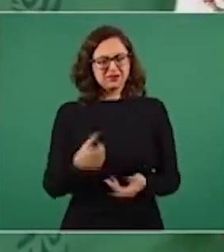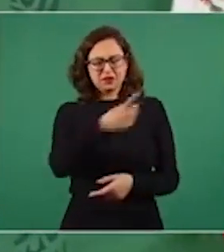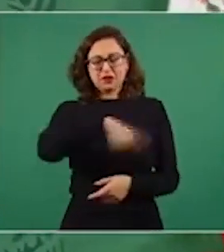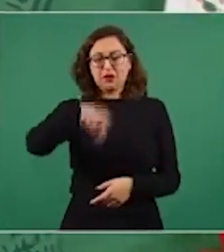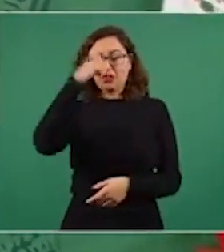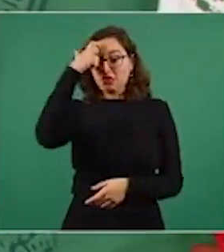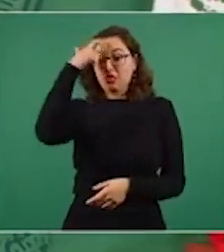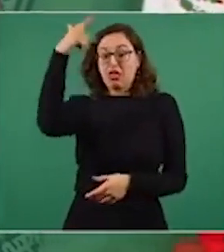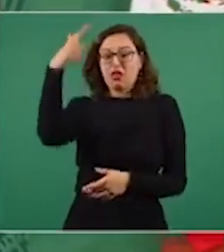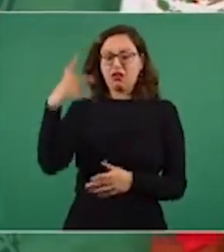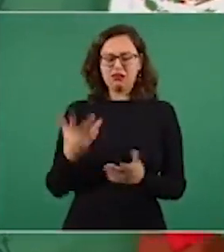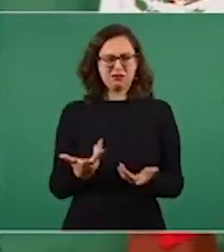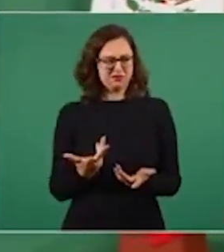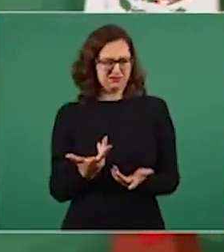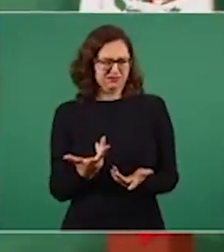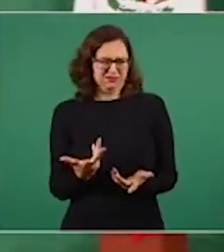Estamos ahora